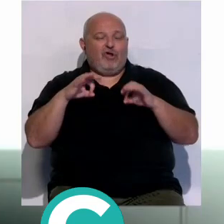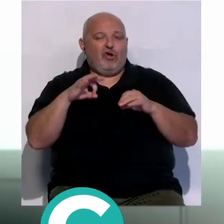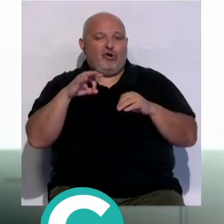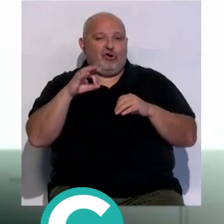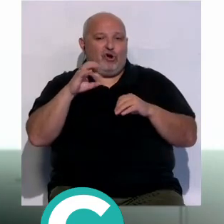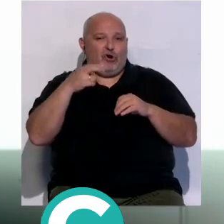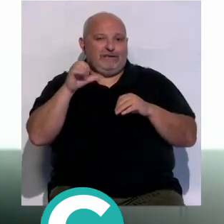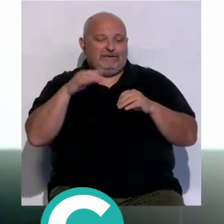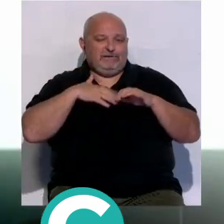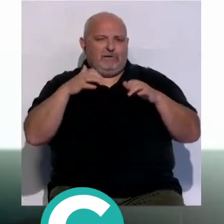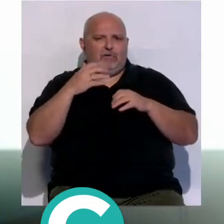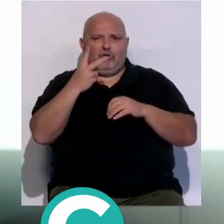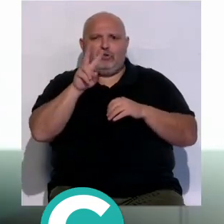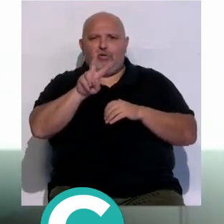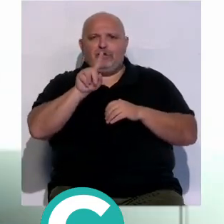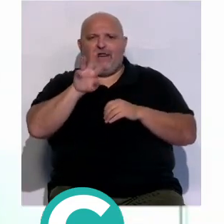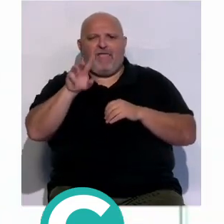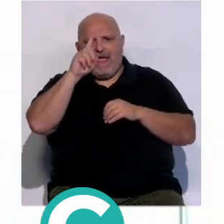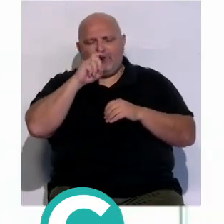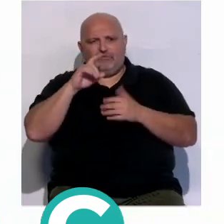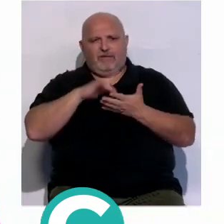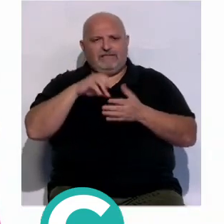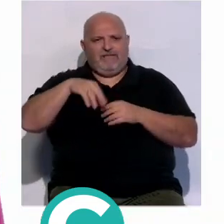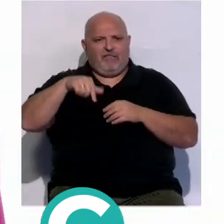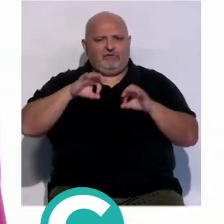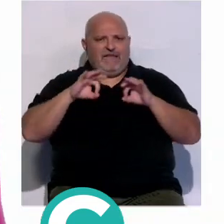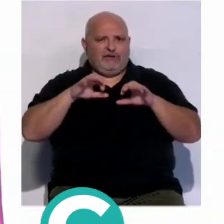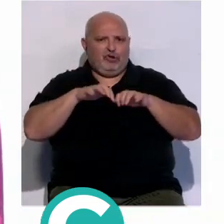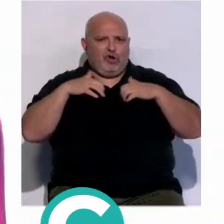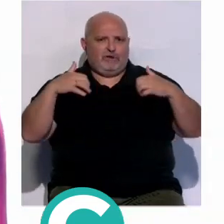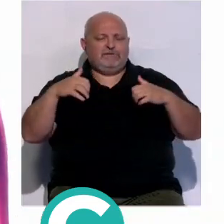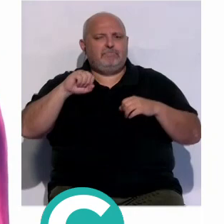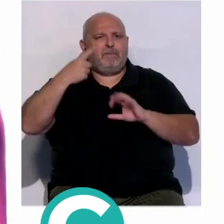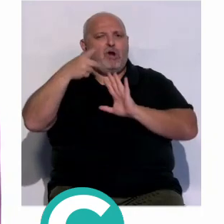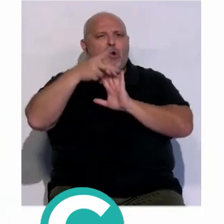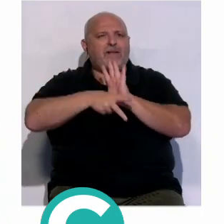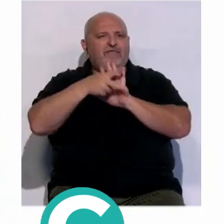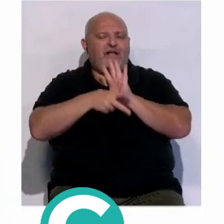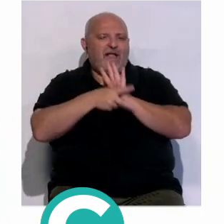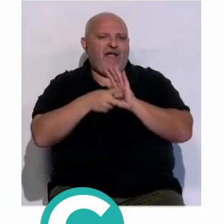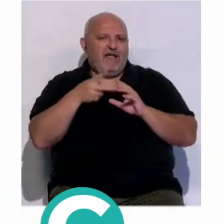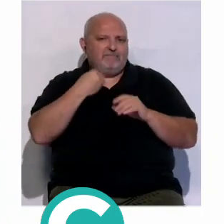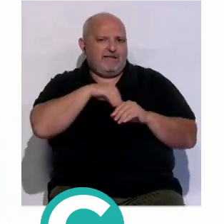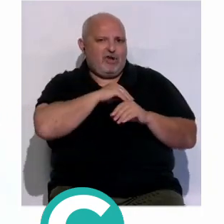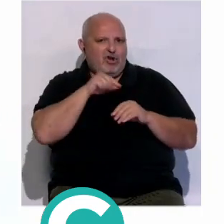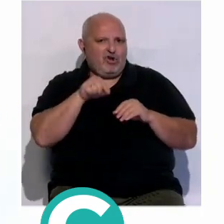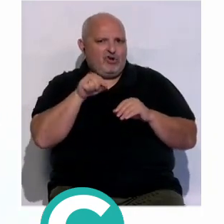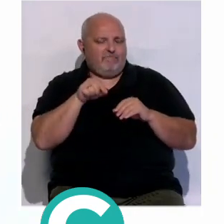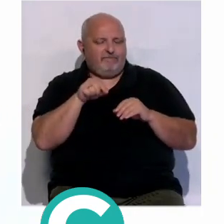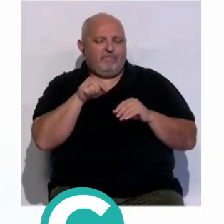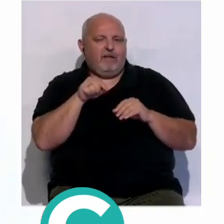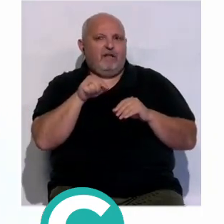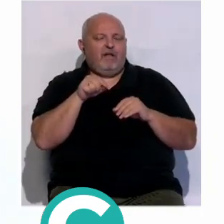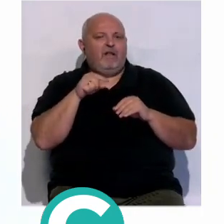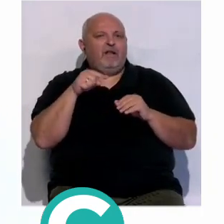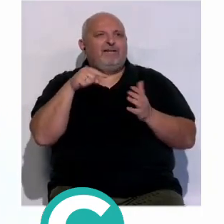hace 213 años se proclamaba la primera normativa a nivel español que